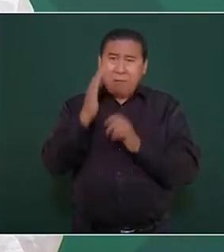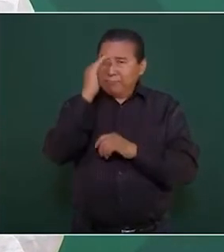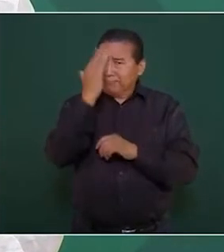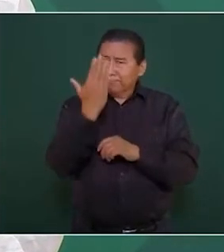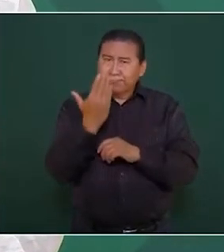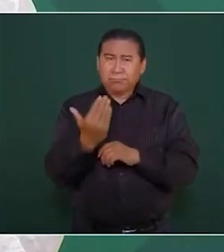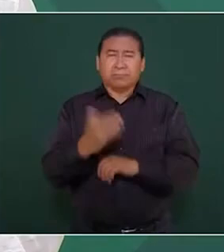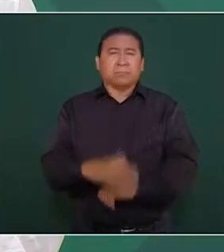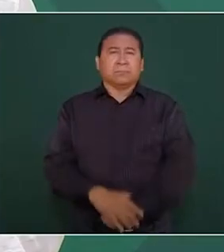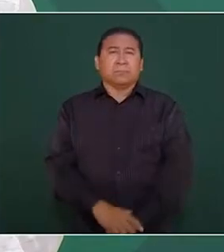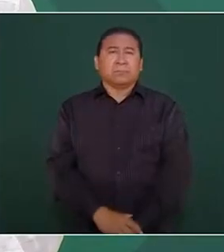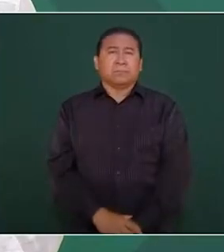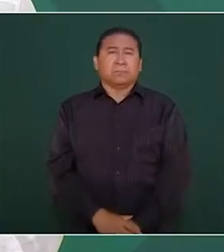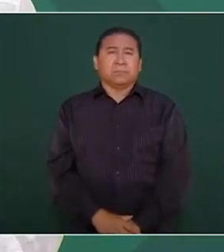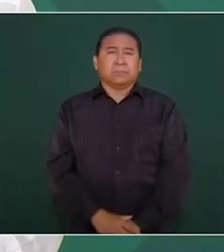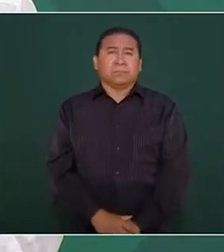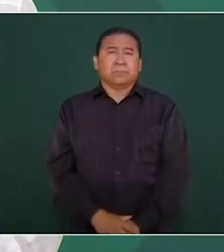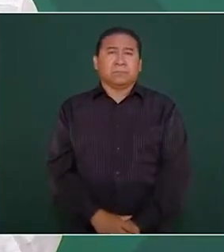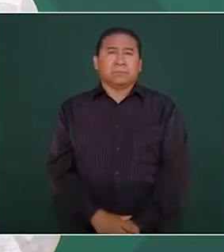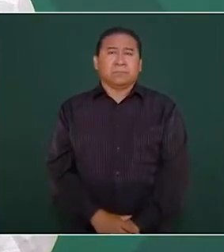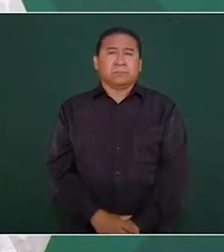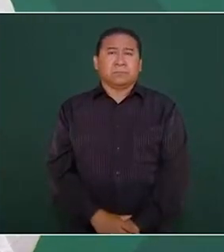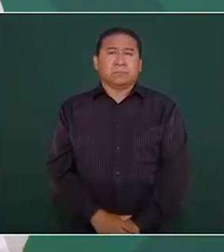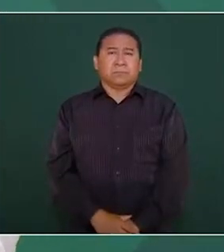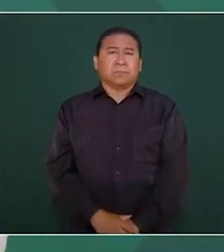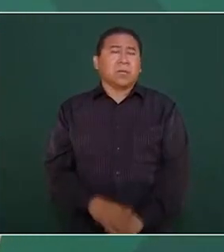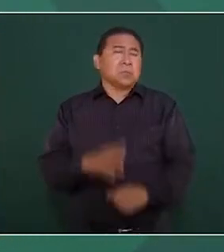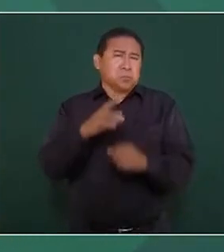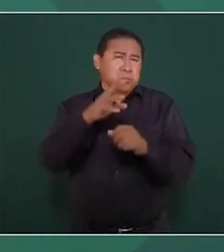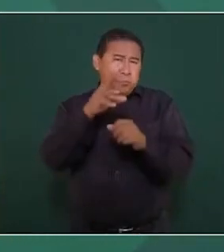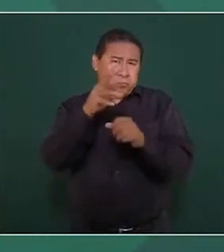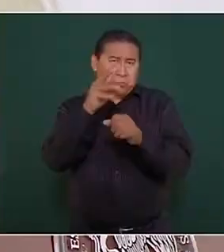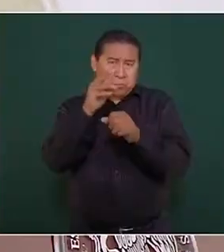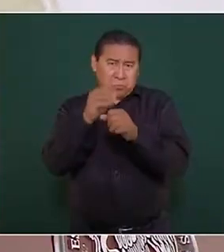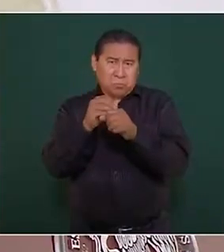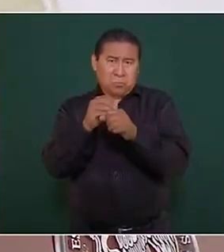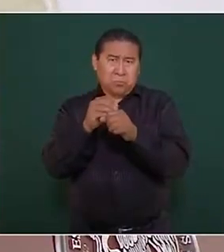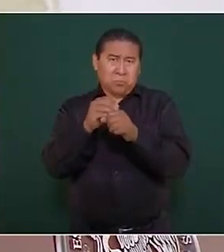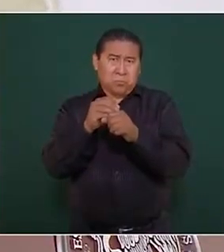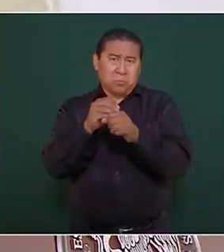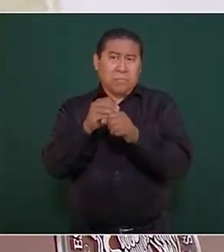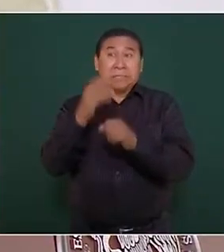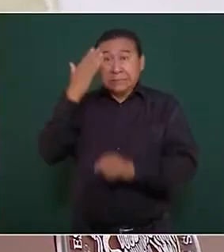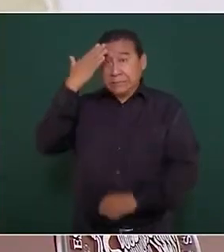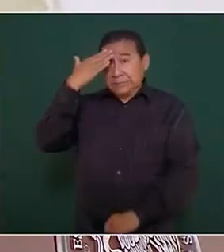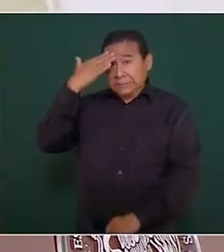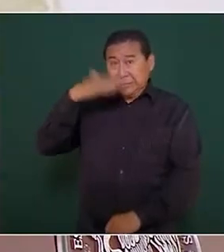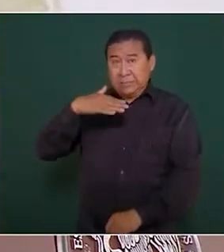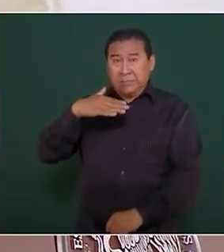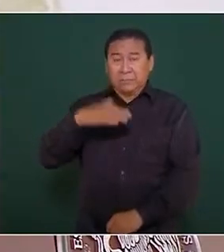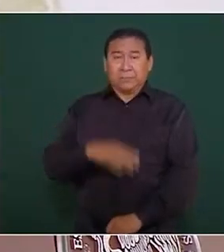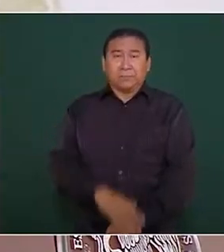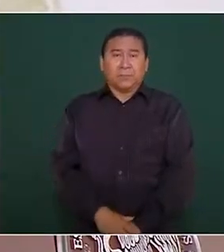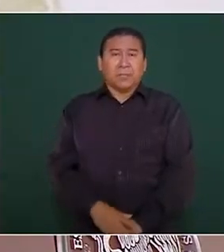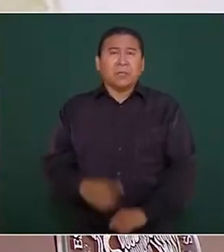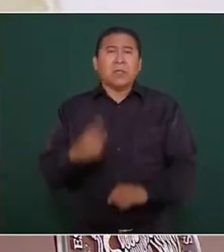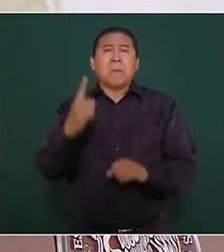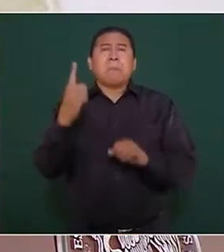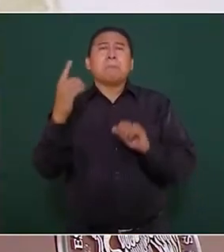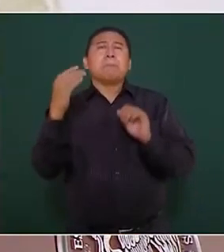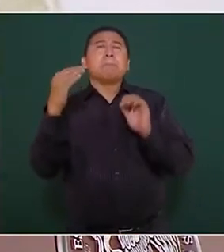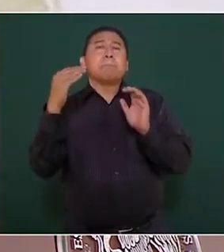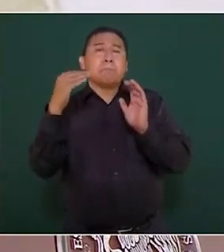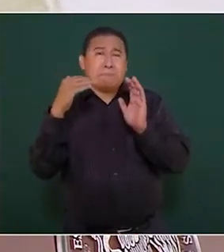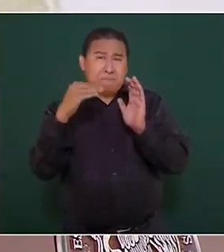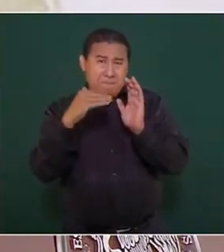En total, como se sabe, son más de mil 500